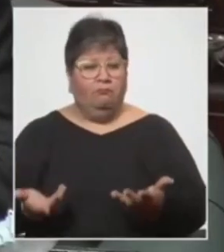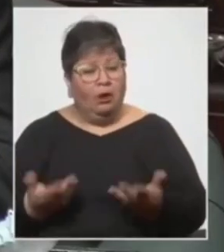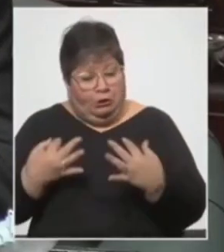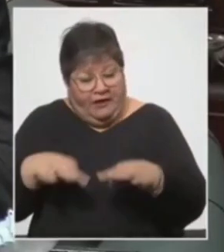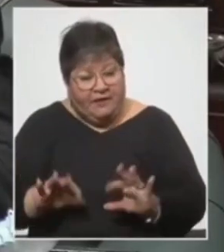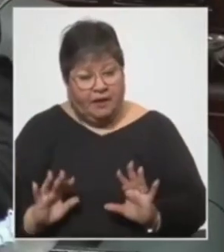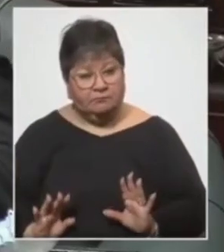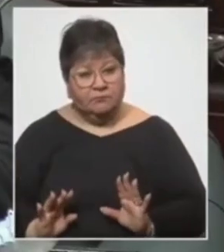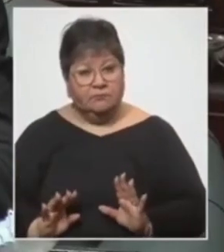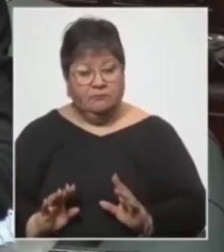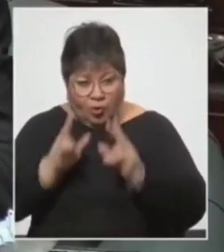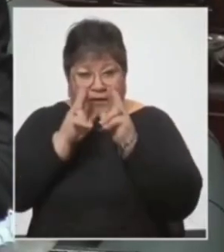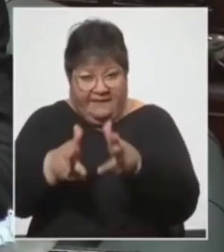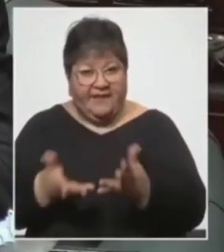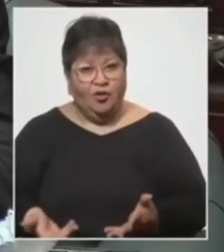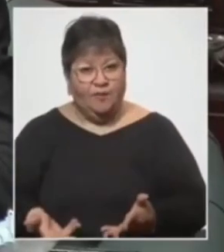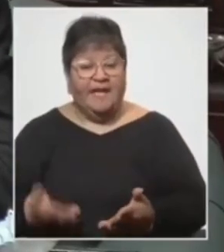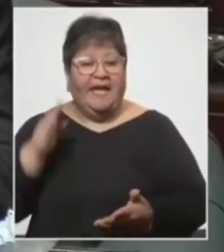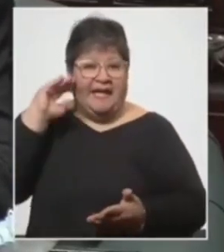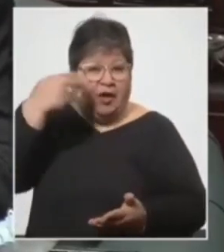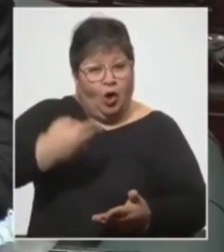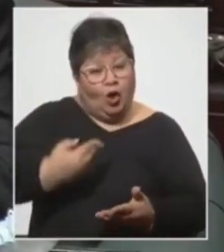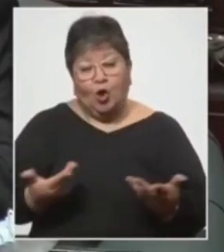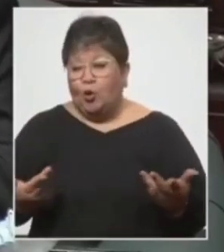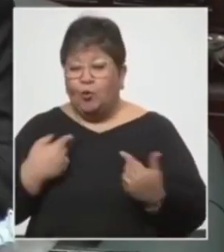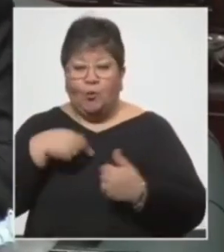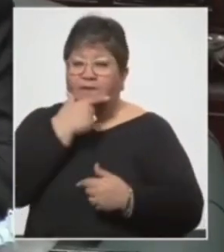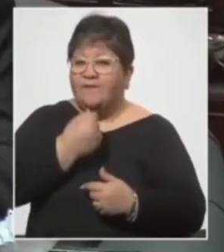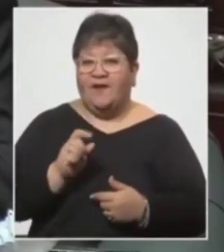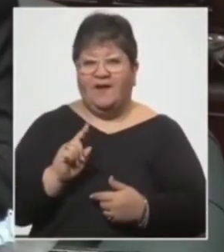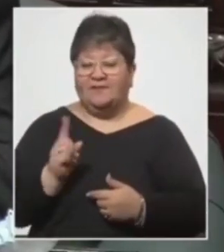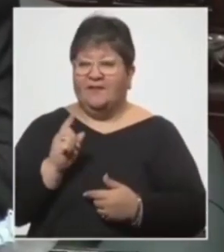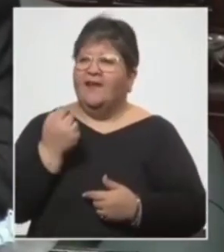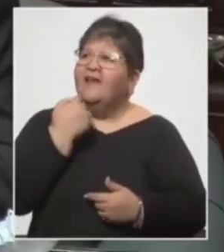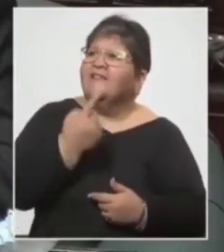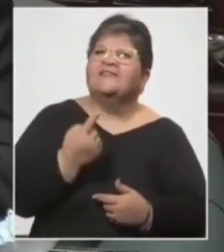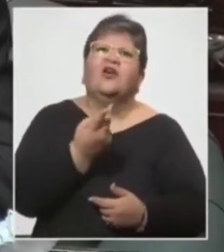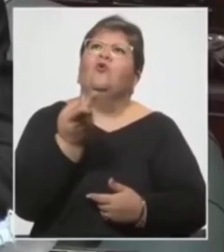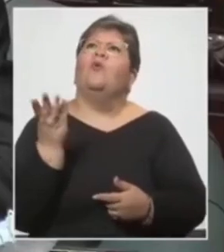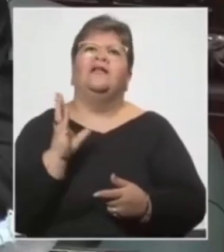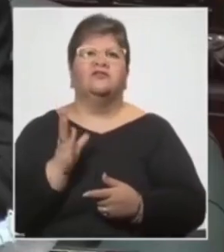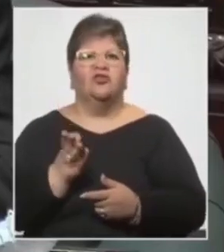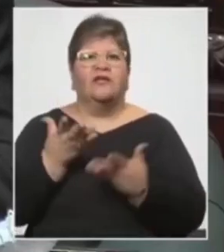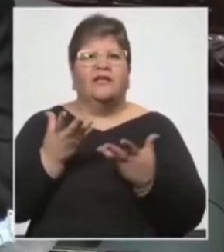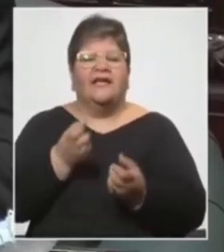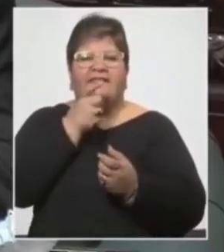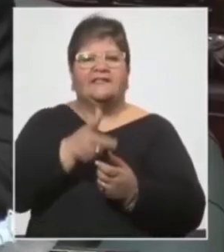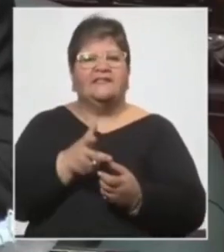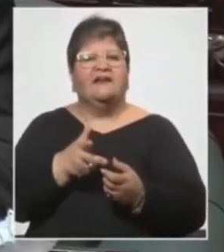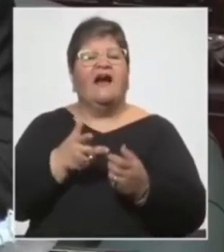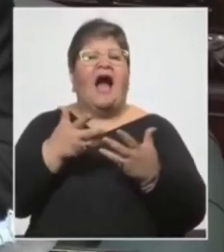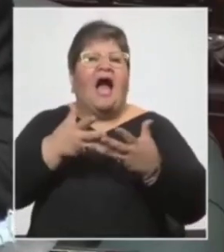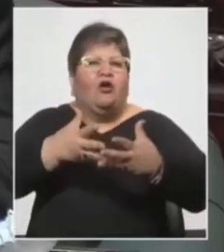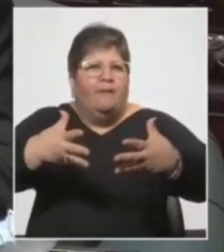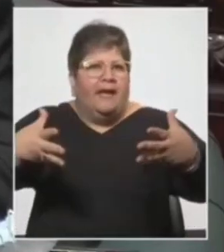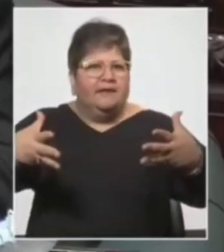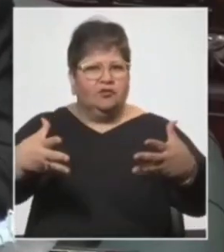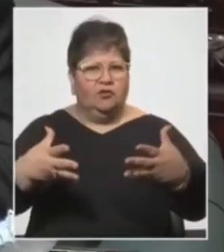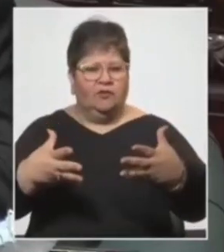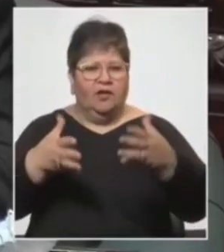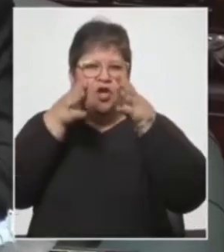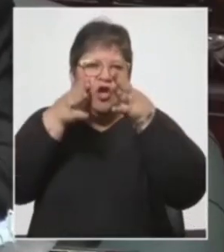bien, por lo que estoy diciendo, reconozco que no es factible hacer una razonable definición de aglomeración con riesgo sanitario